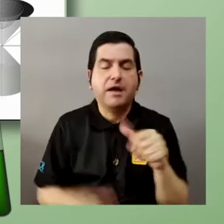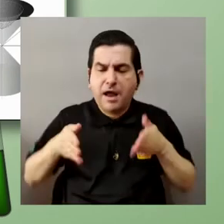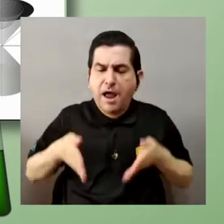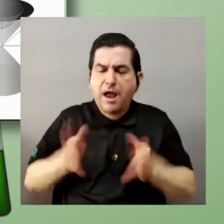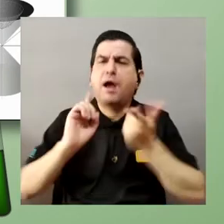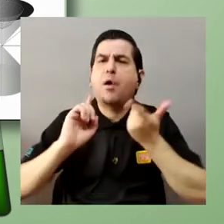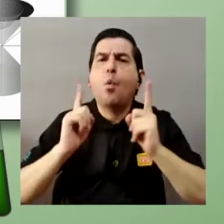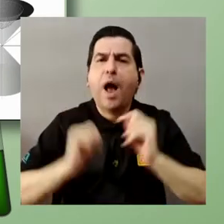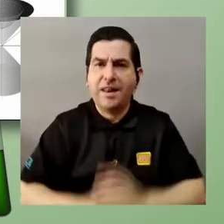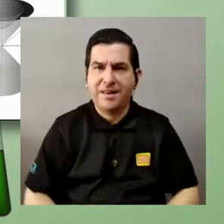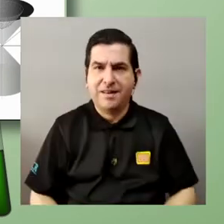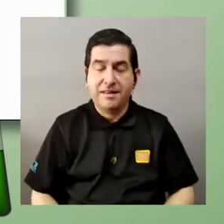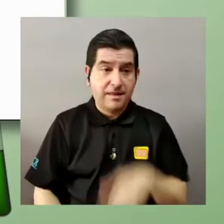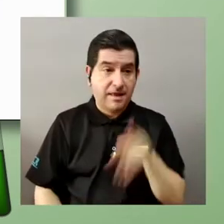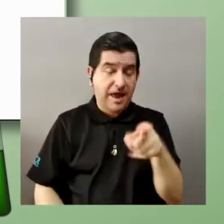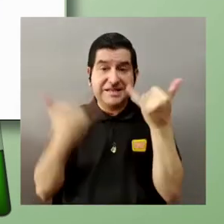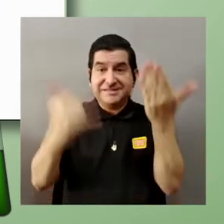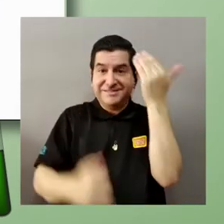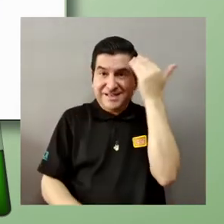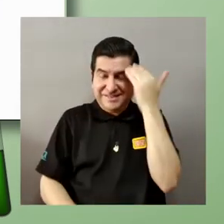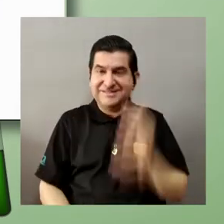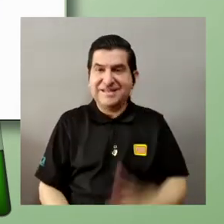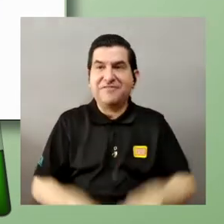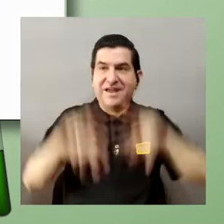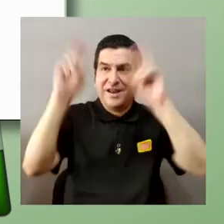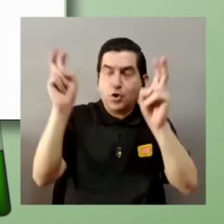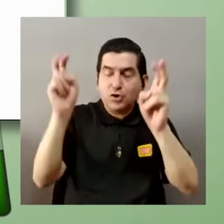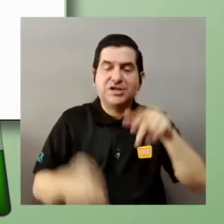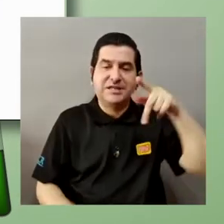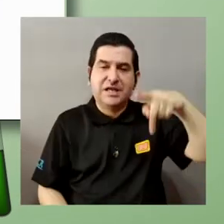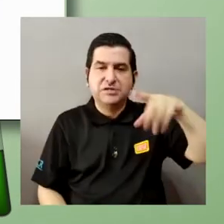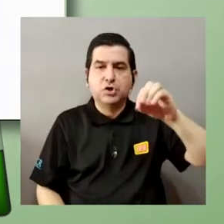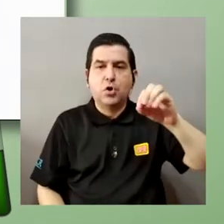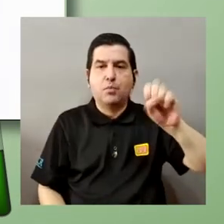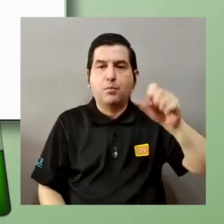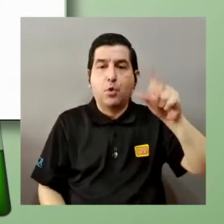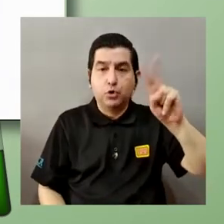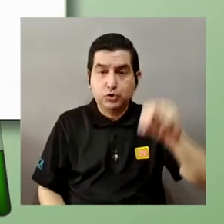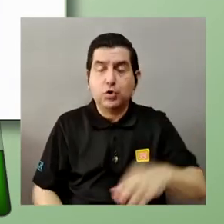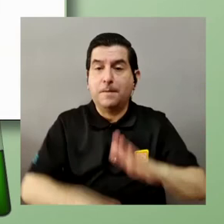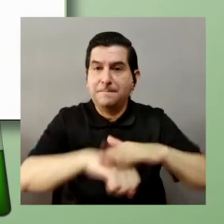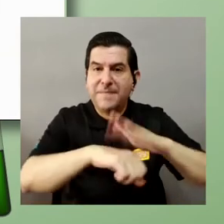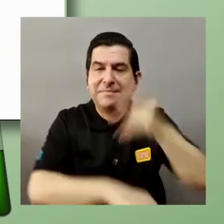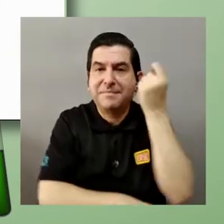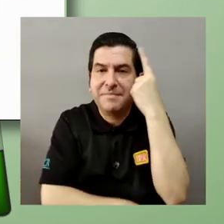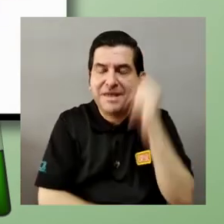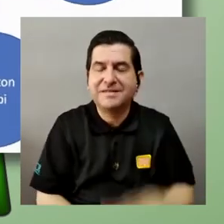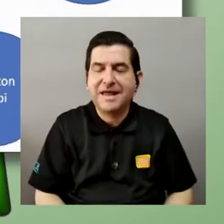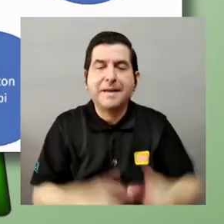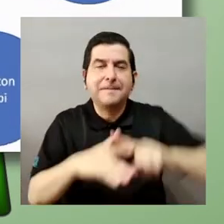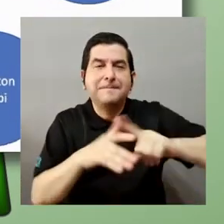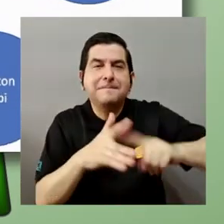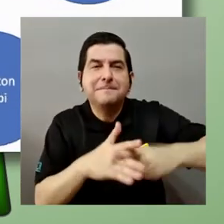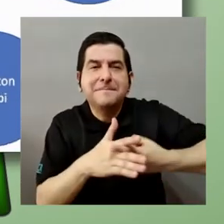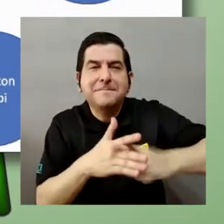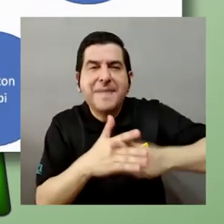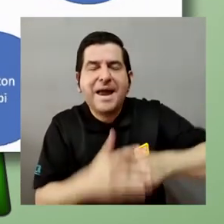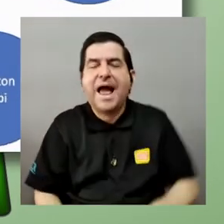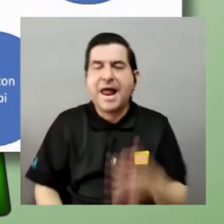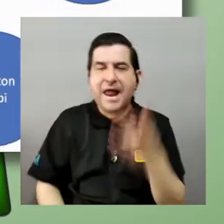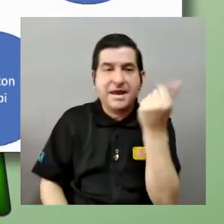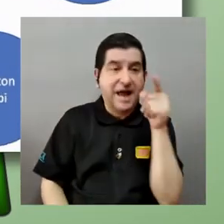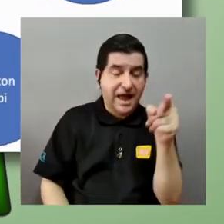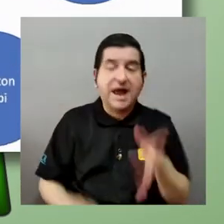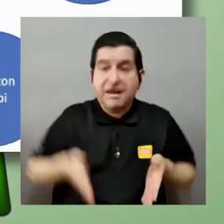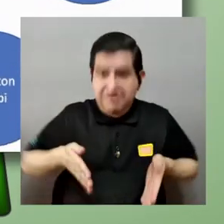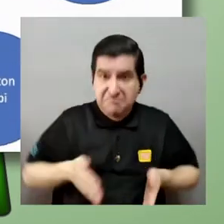¿y qué camino sigue? bueno él se va ya sabemos que los corchetes de Poisson son los que de alguna manera nos llevan a entender la mecánica cuántica